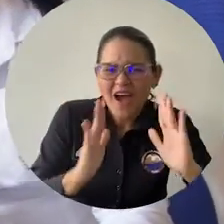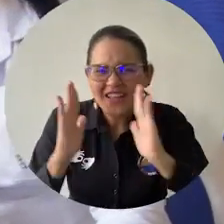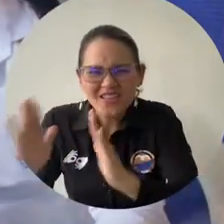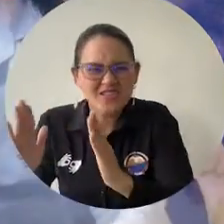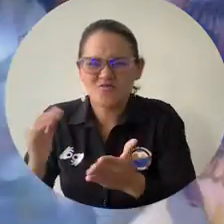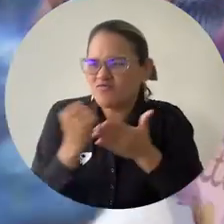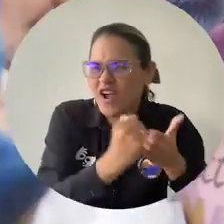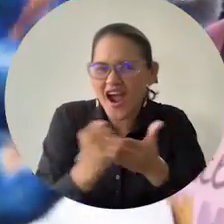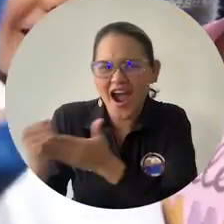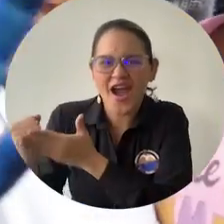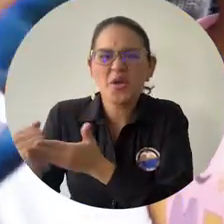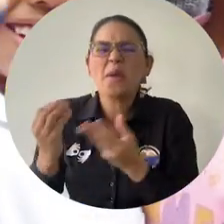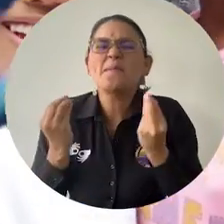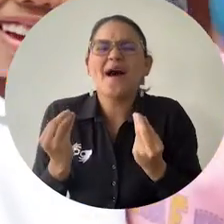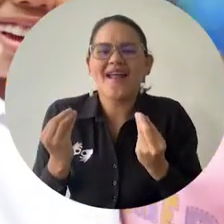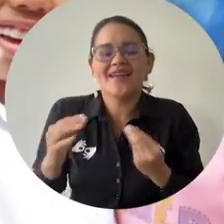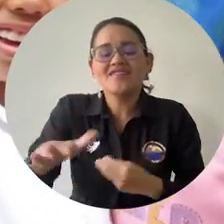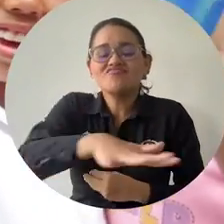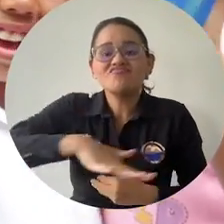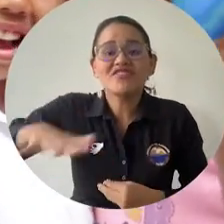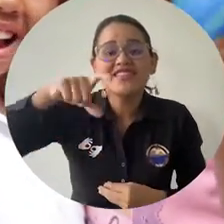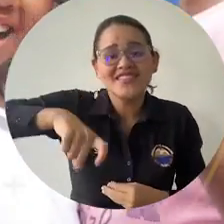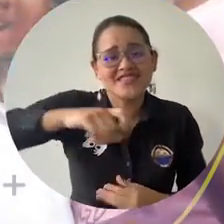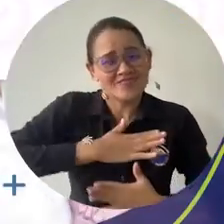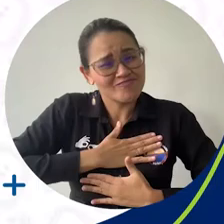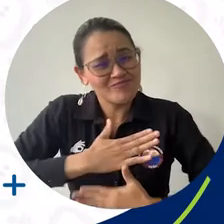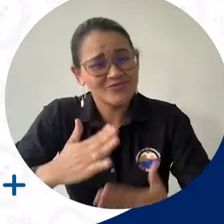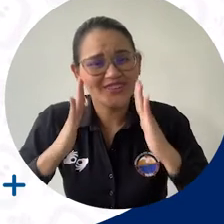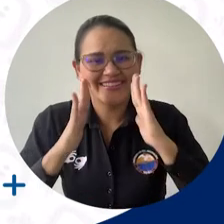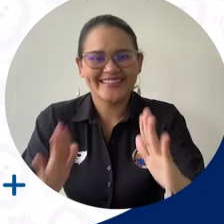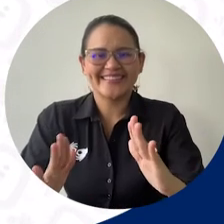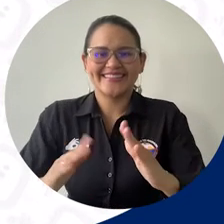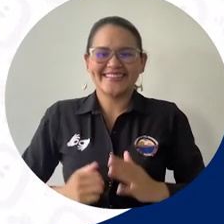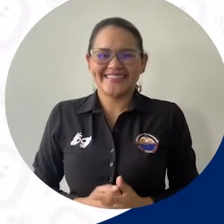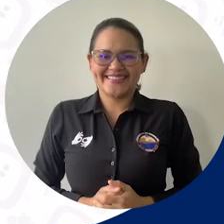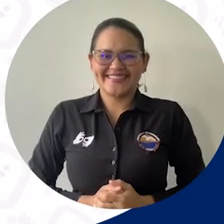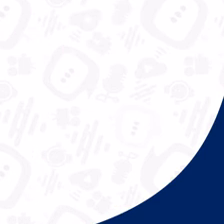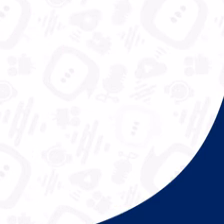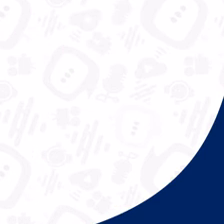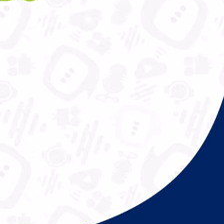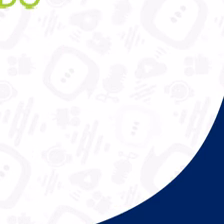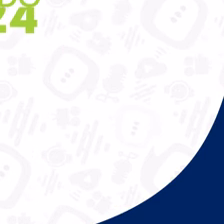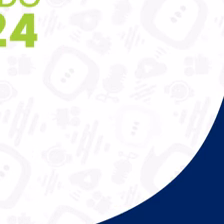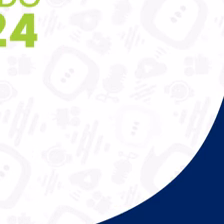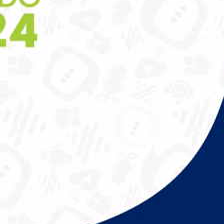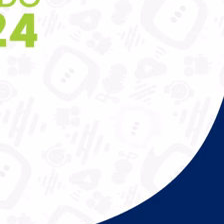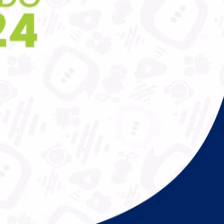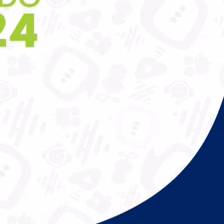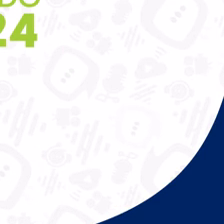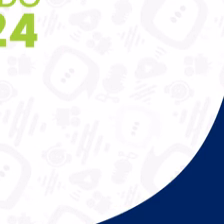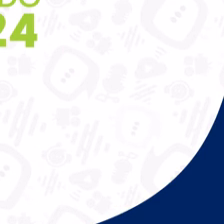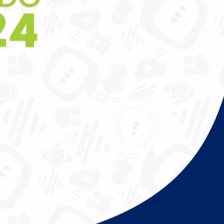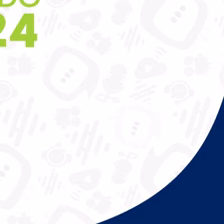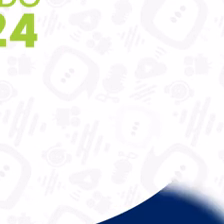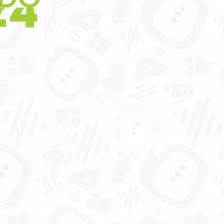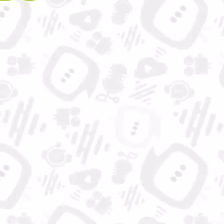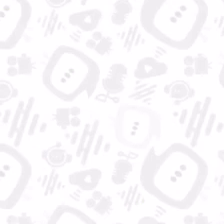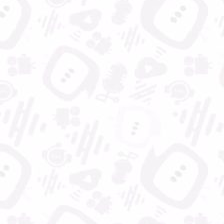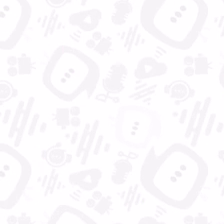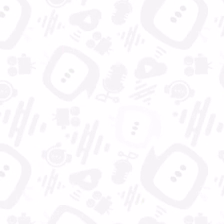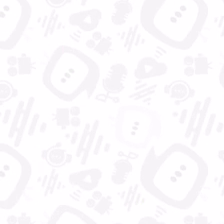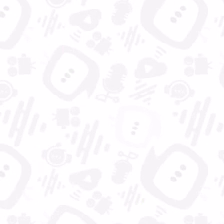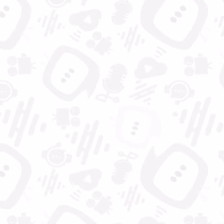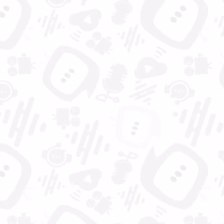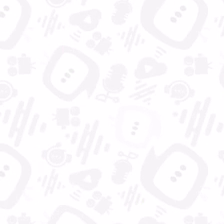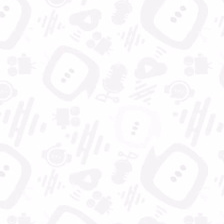con brindar orientación y atención para suplir las necesidades de las comunidades. Universidad de Magdalena, aún más incluyente